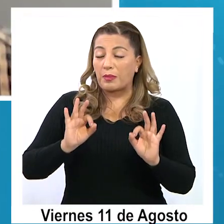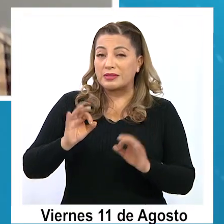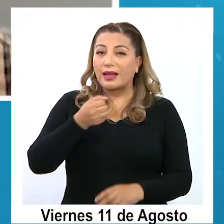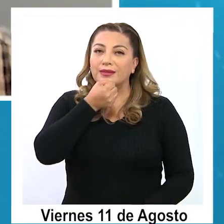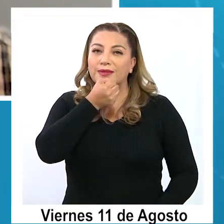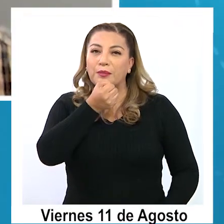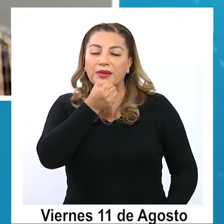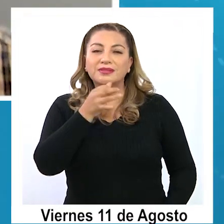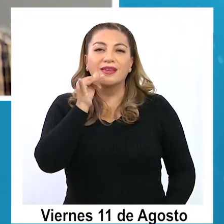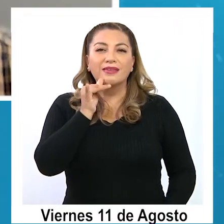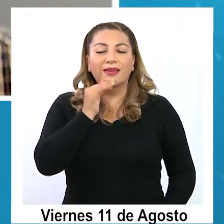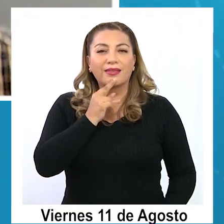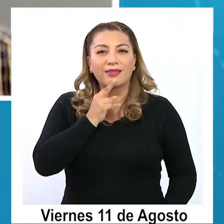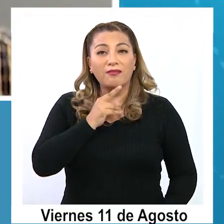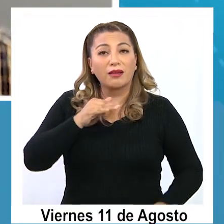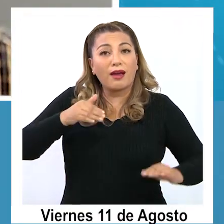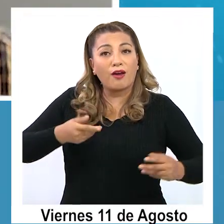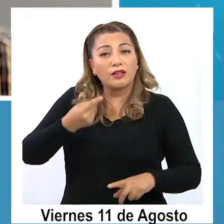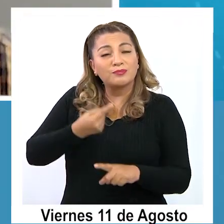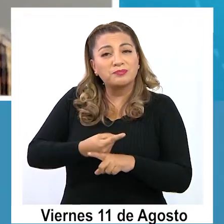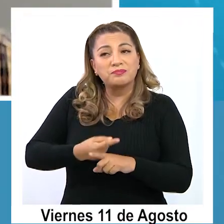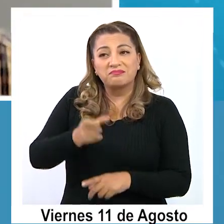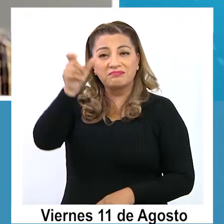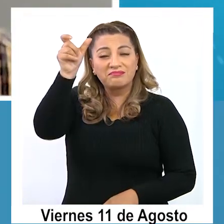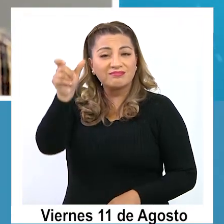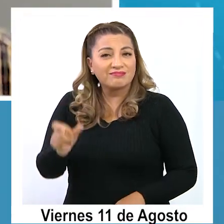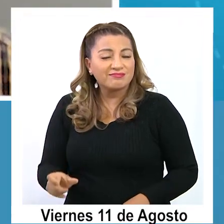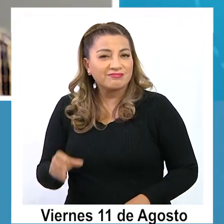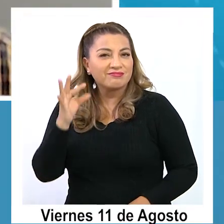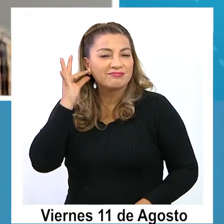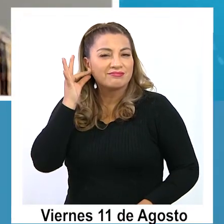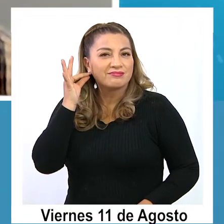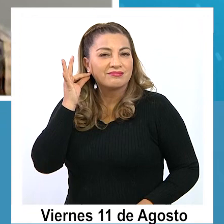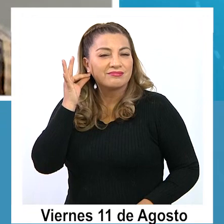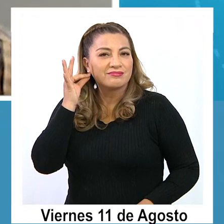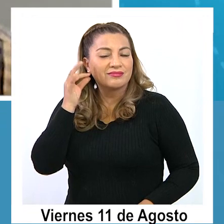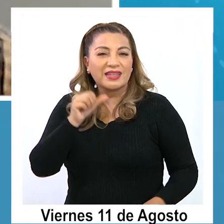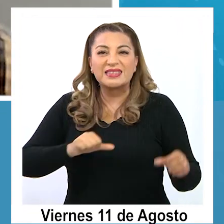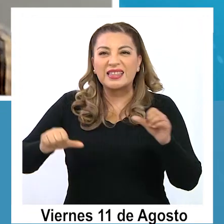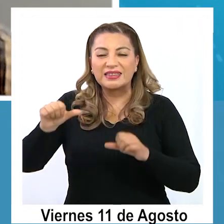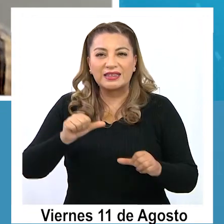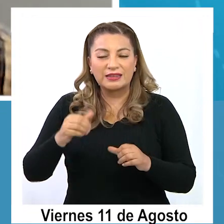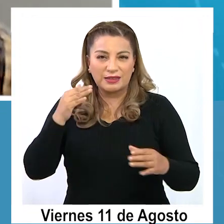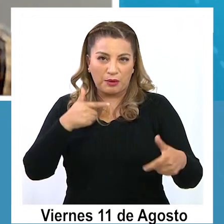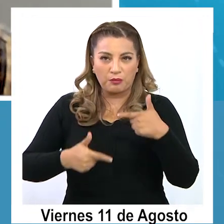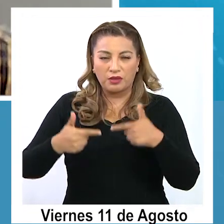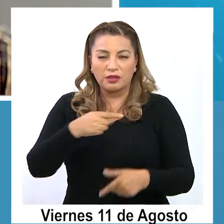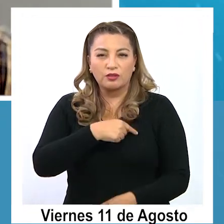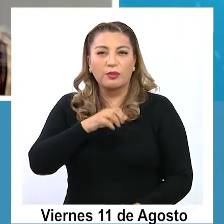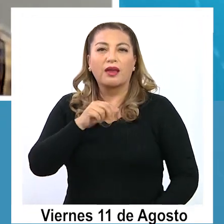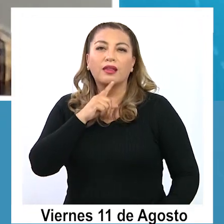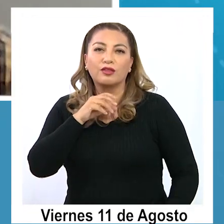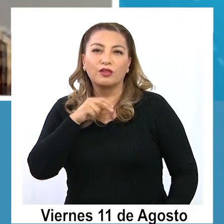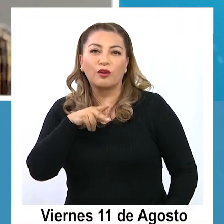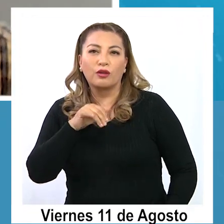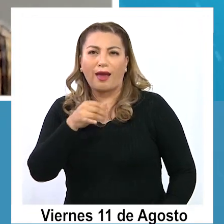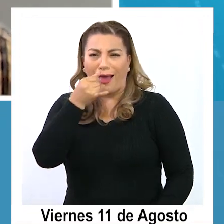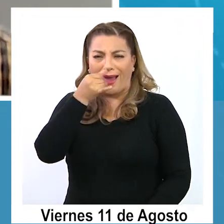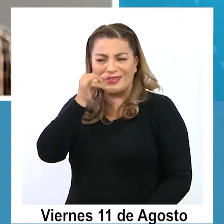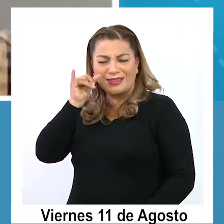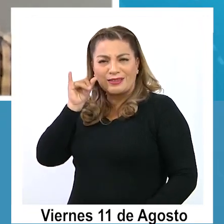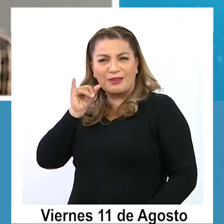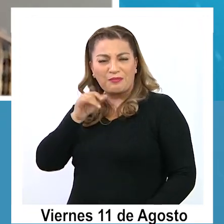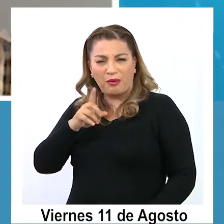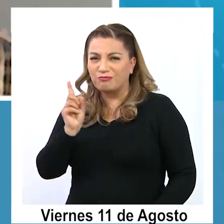especial de prensa en Iquique televisión en esta oportunidad para conversar con la cientista política Antonia Santos, hacía bastante